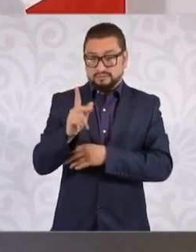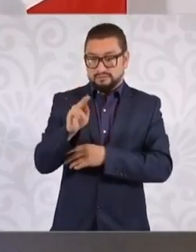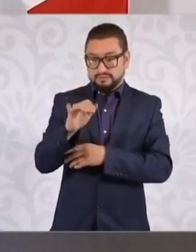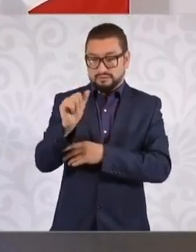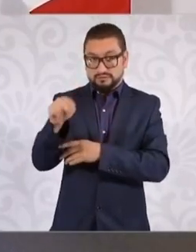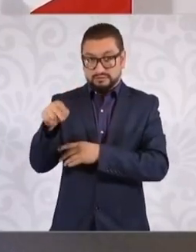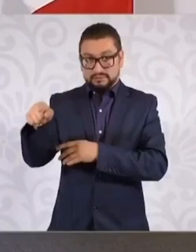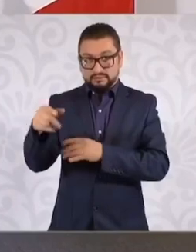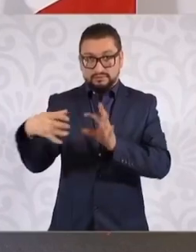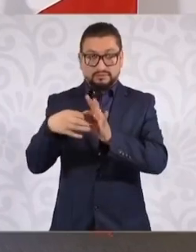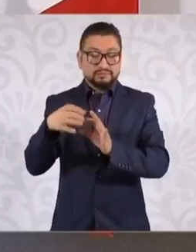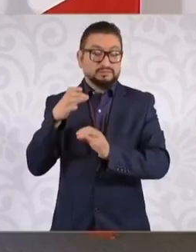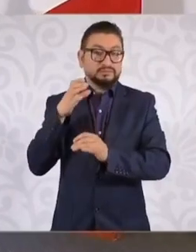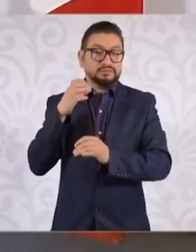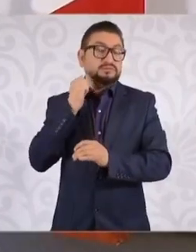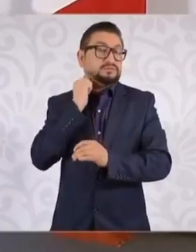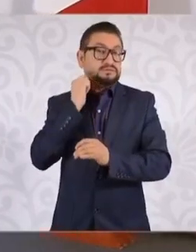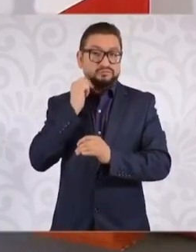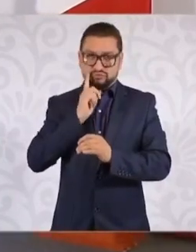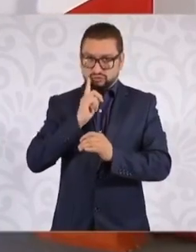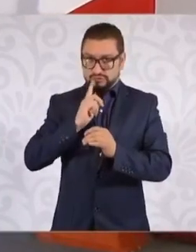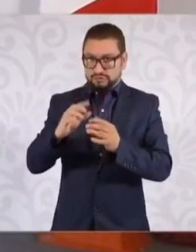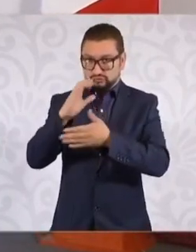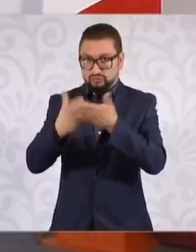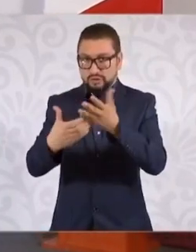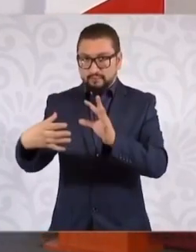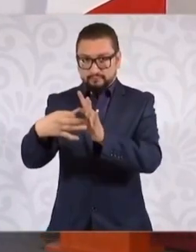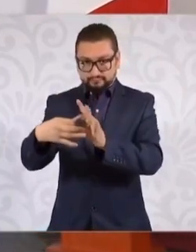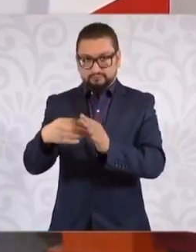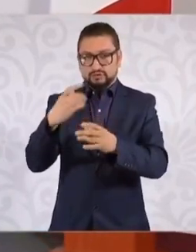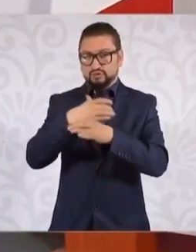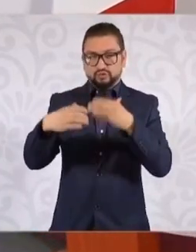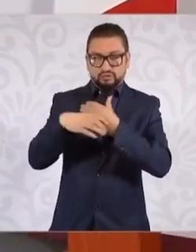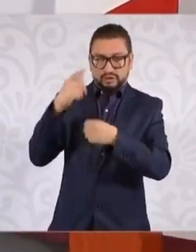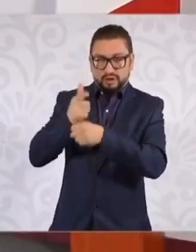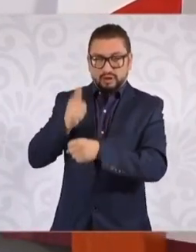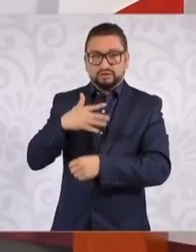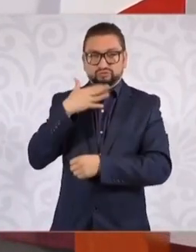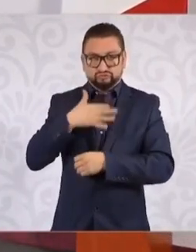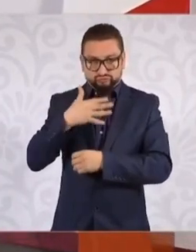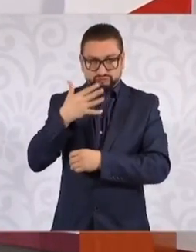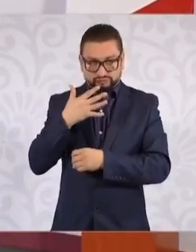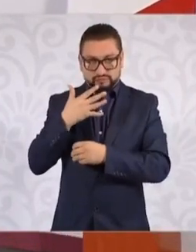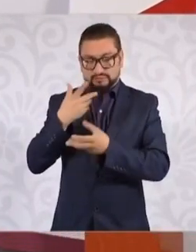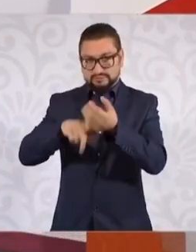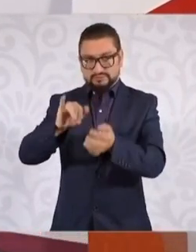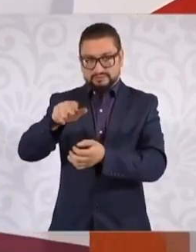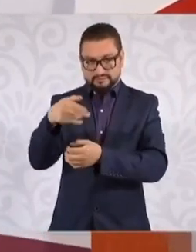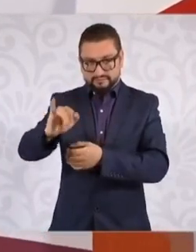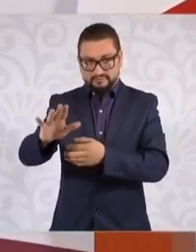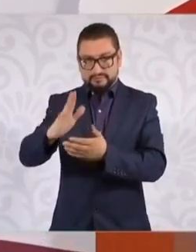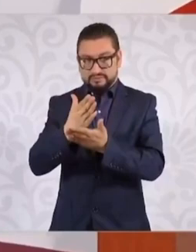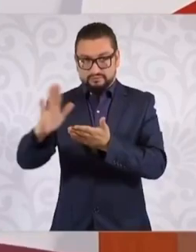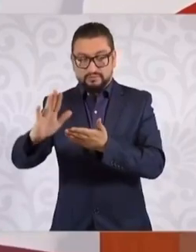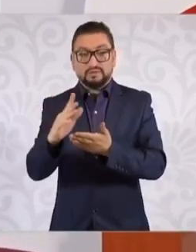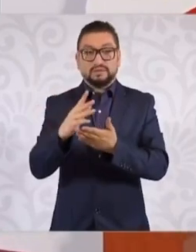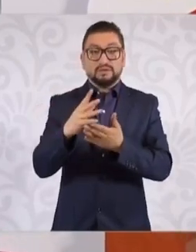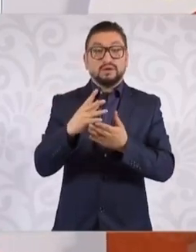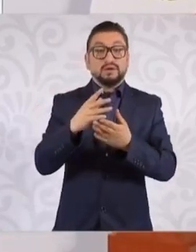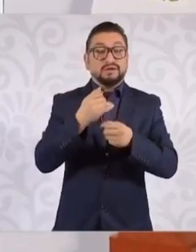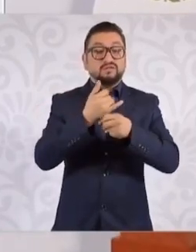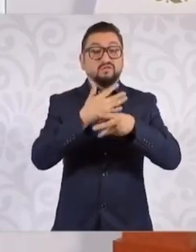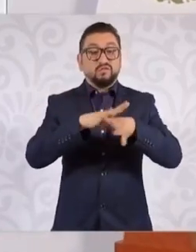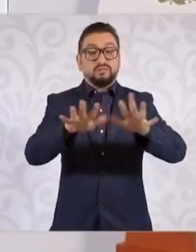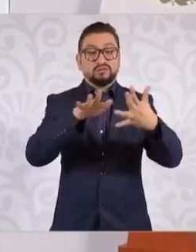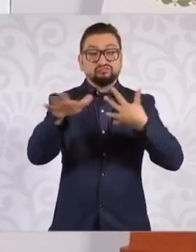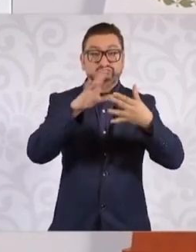siendo senadora, más otras cosas que se encontraron de corrupción dentro del INAI. Y otra cosa muy distinta es que desaparezca la